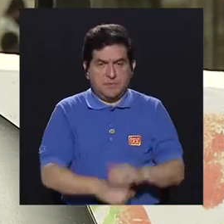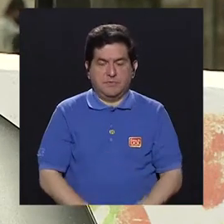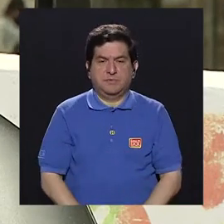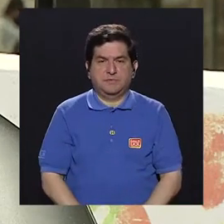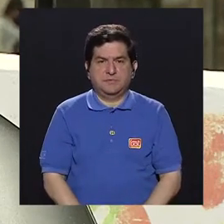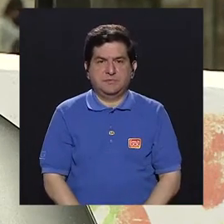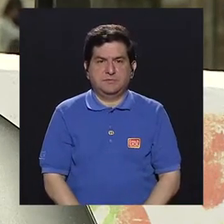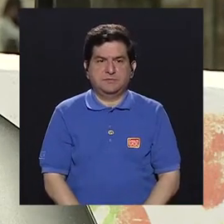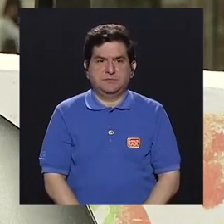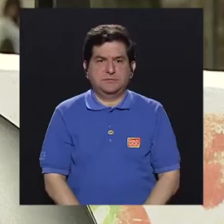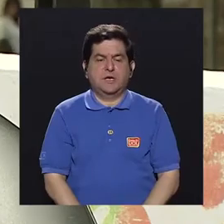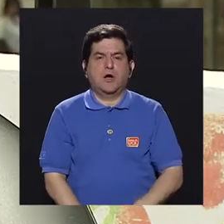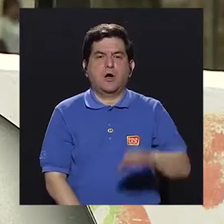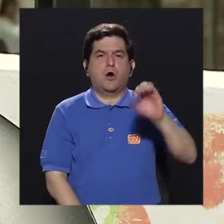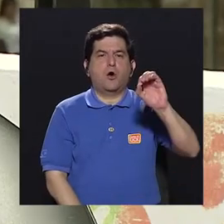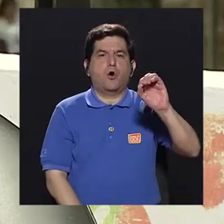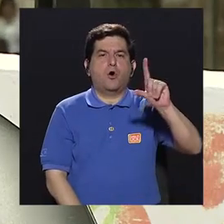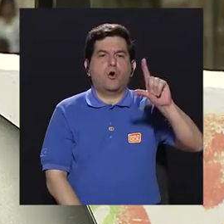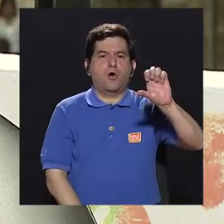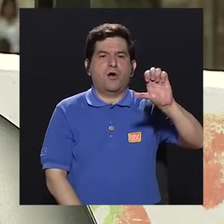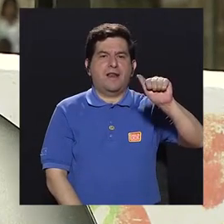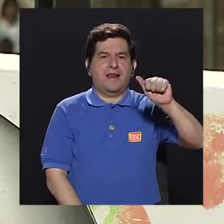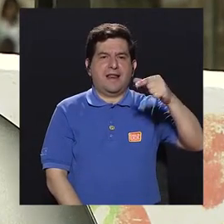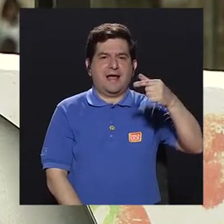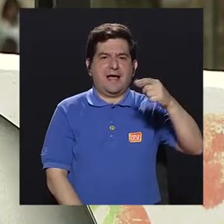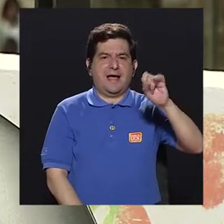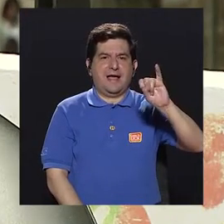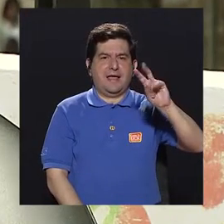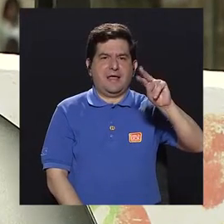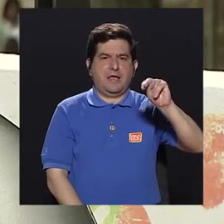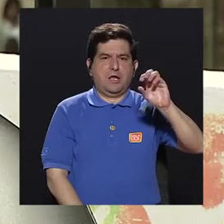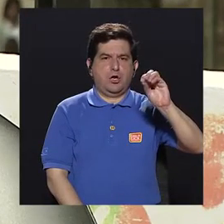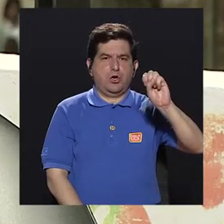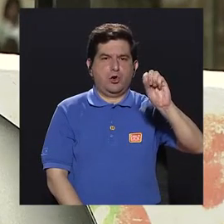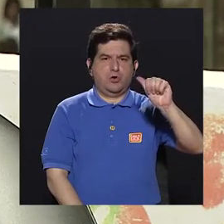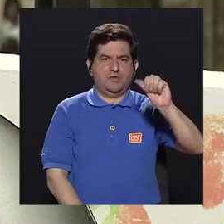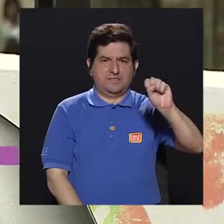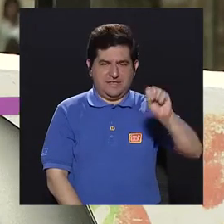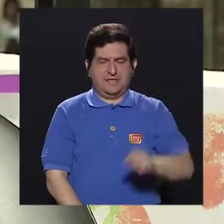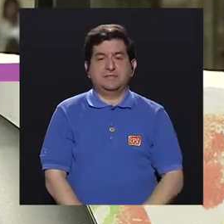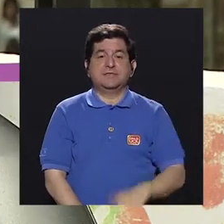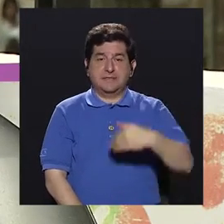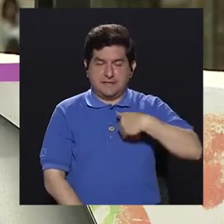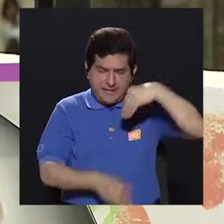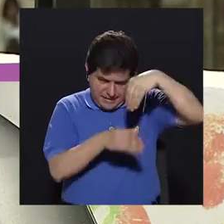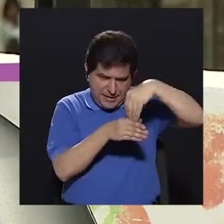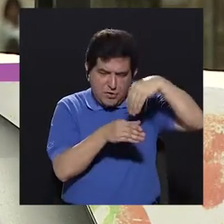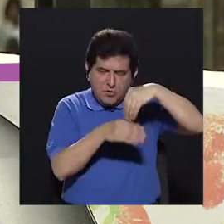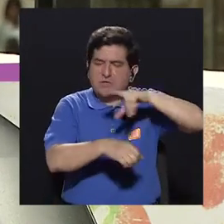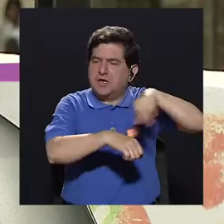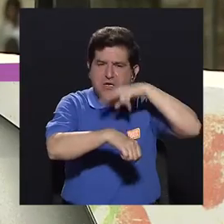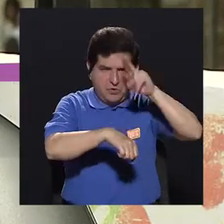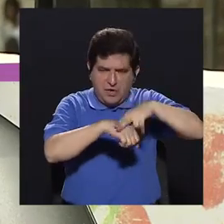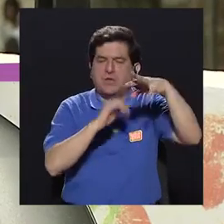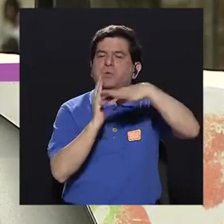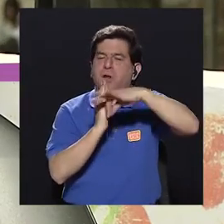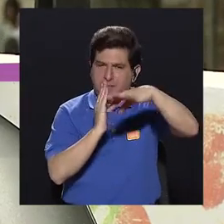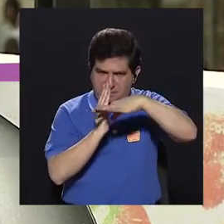estas, ¿verdad? Son oleaginosas, o sea, que contienen grasa, digamos, por naturaleza.